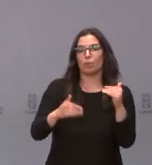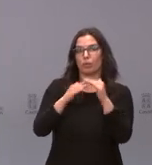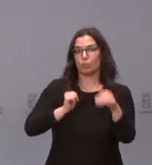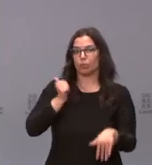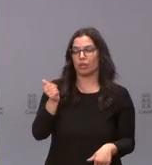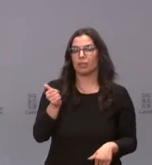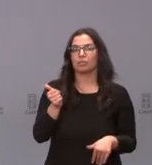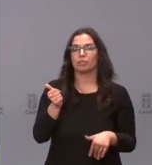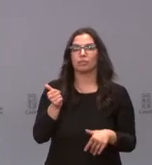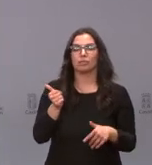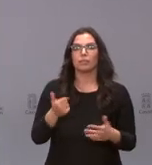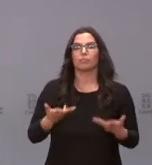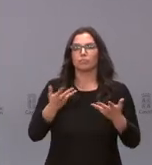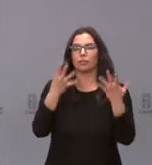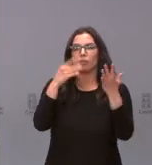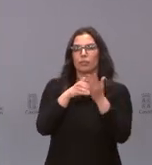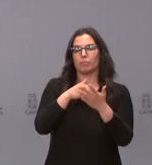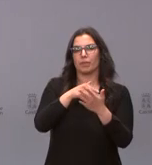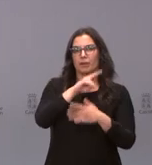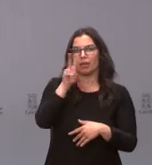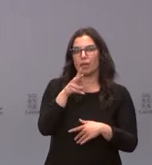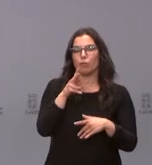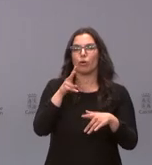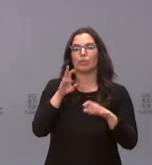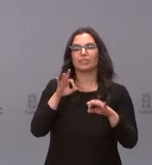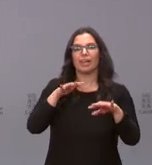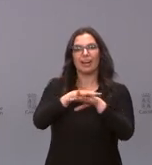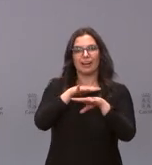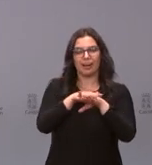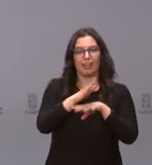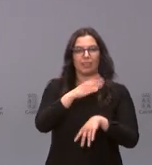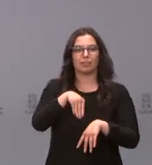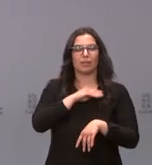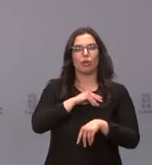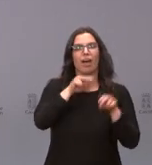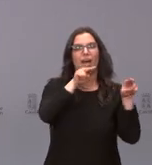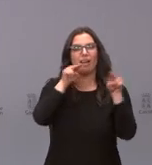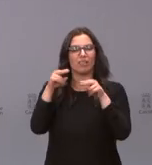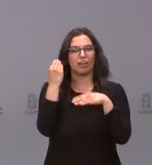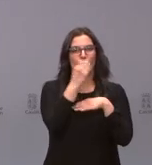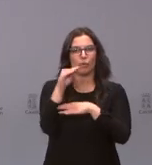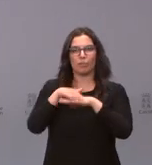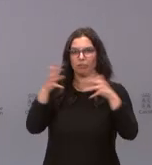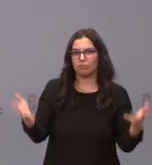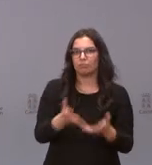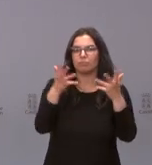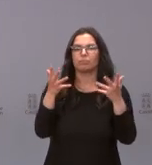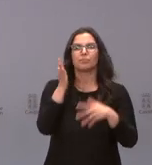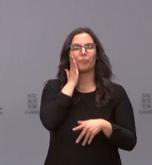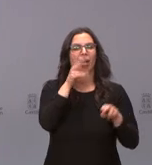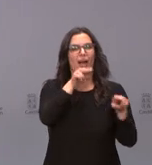aporta 9.000 euros a la Red Española de Albergues Juveniles para promocionar los alojamientos